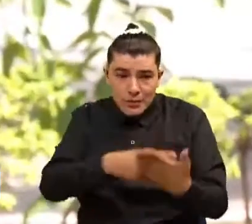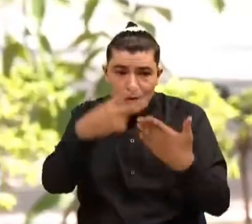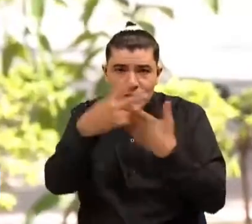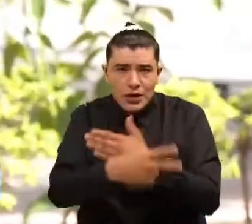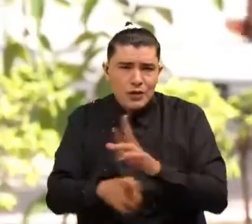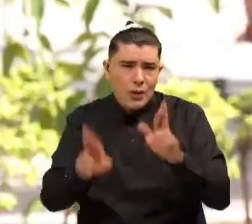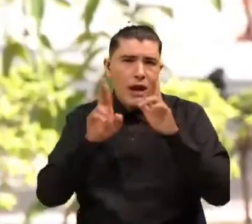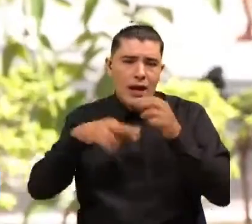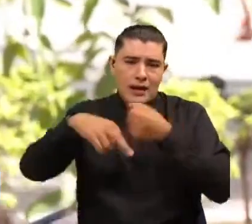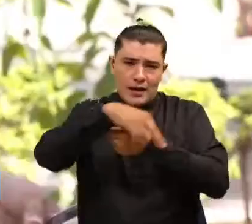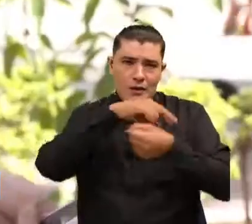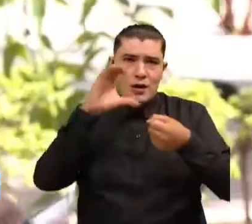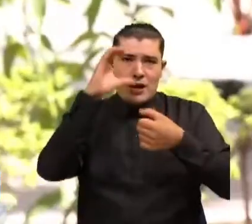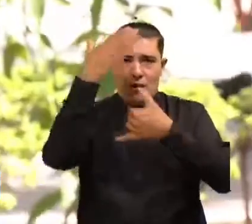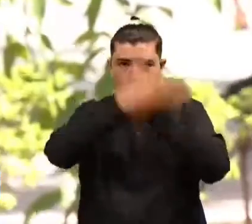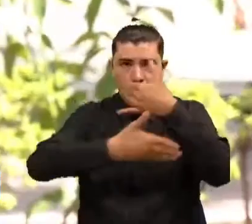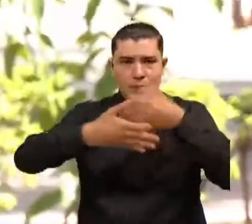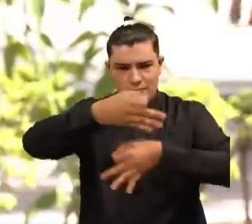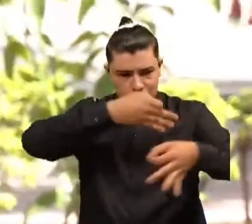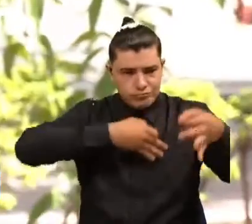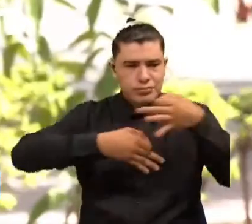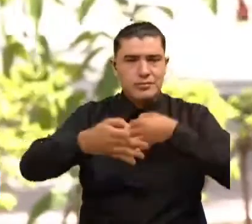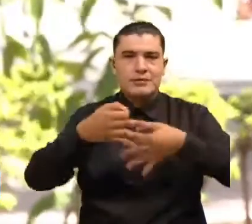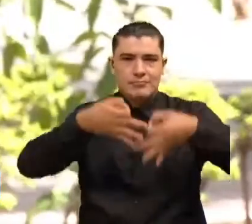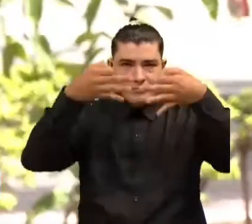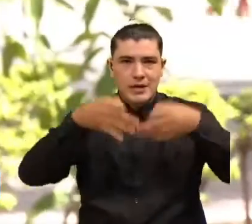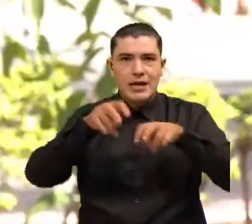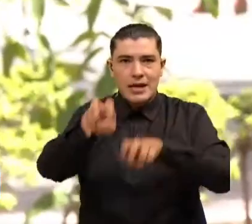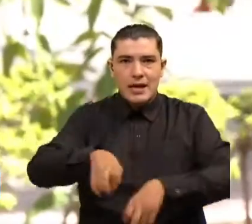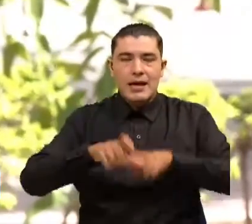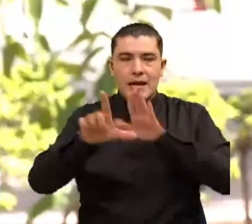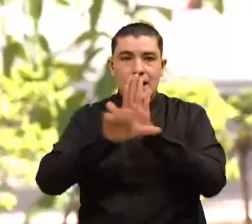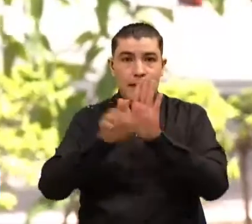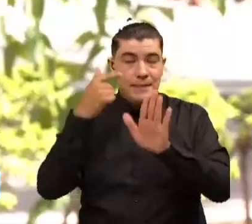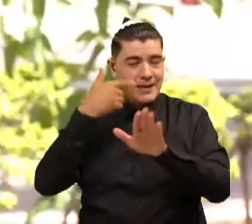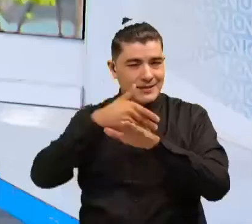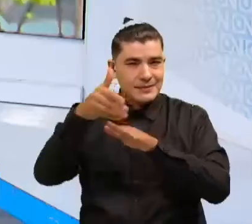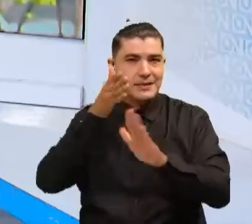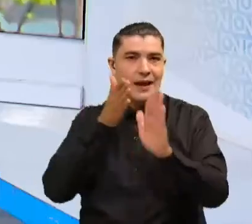toda la zona del país. Para ahora, esta es toda la información. Diana López, para Oriente Noticias, estamos informando.